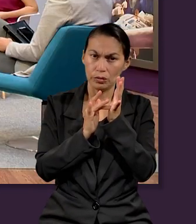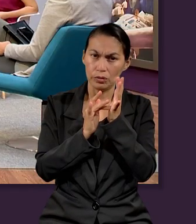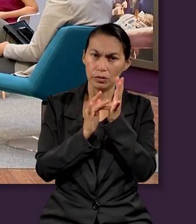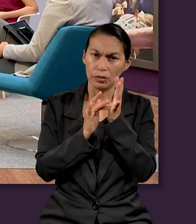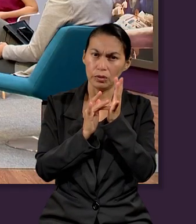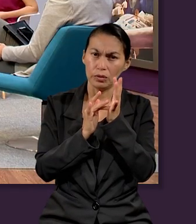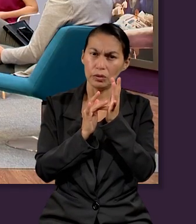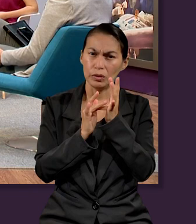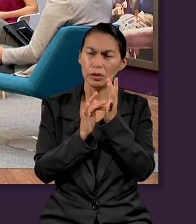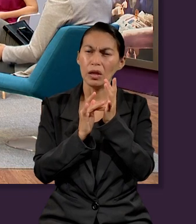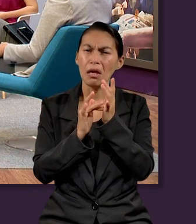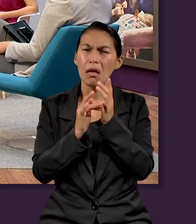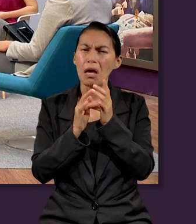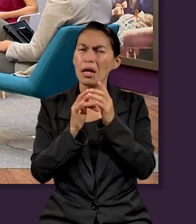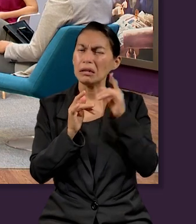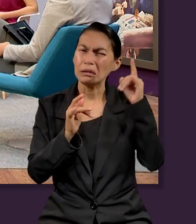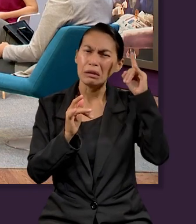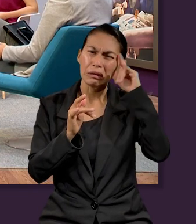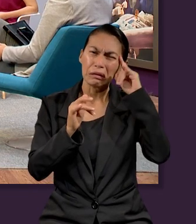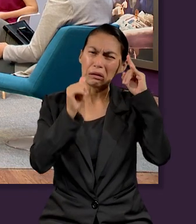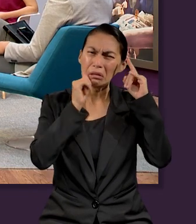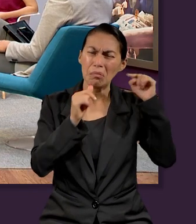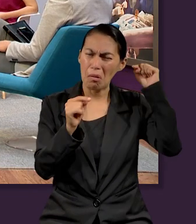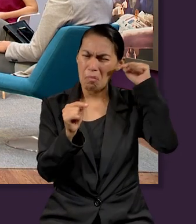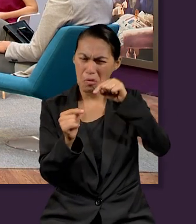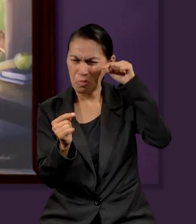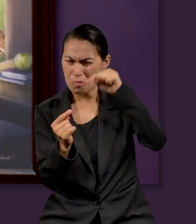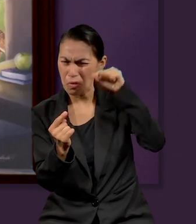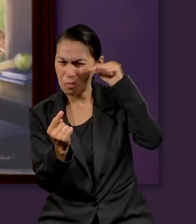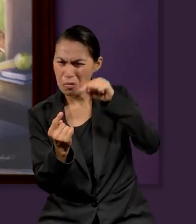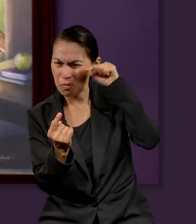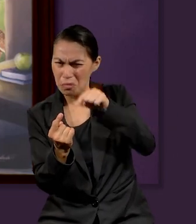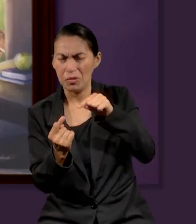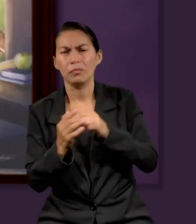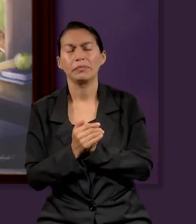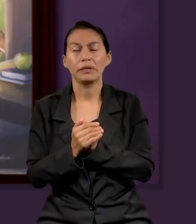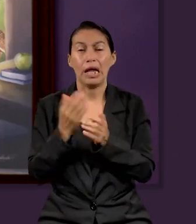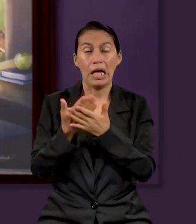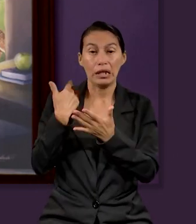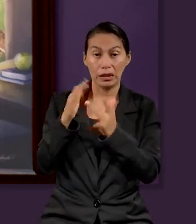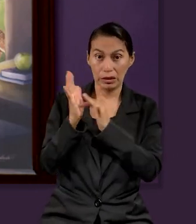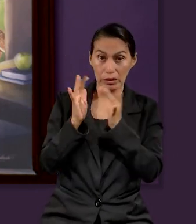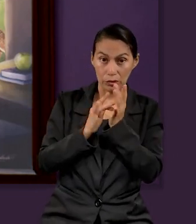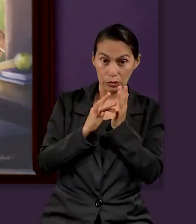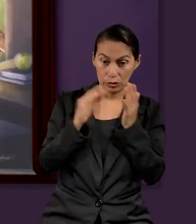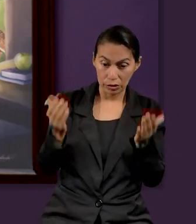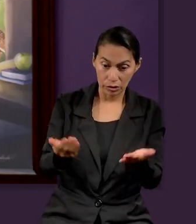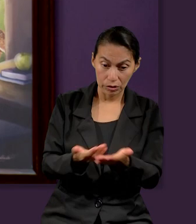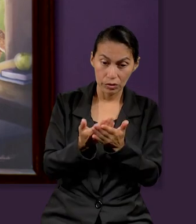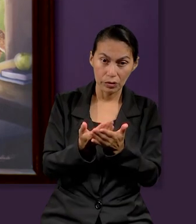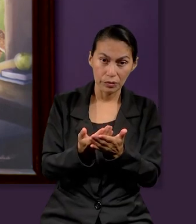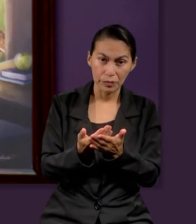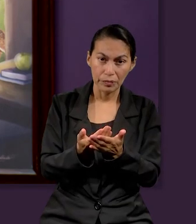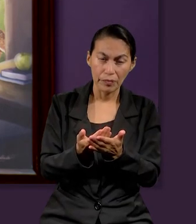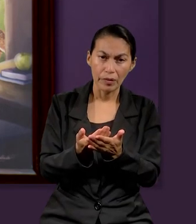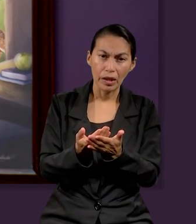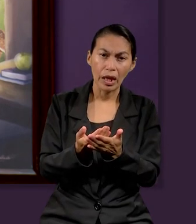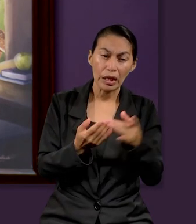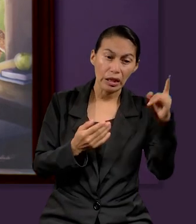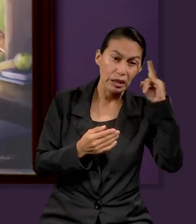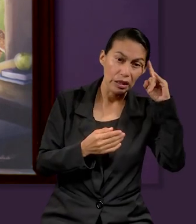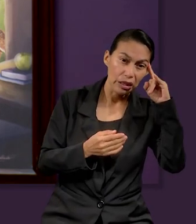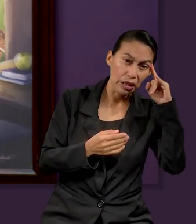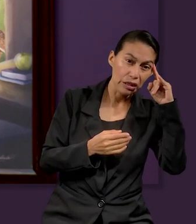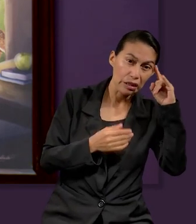la vida de Jesús podemos ver que siempre fue acosado por Satanás. Vemos que desde su nacimiento el plan de Satanás